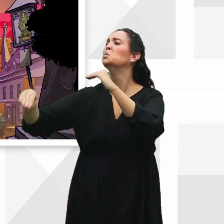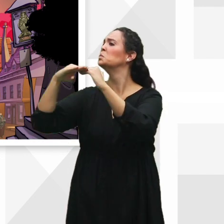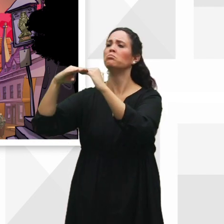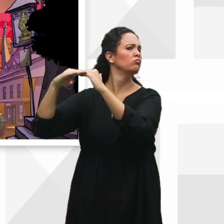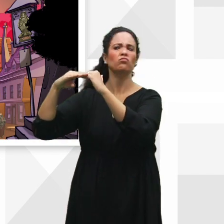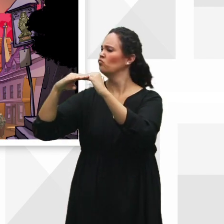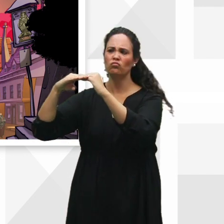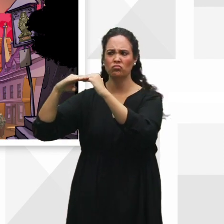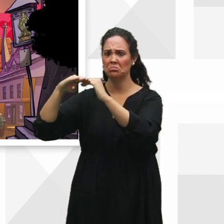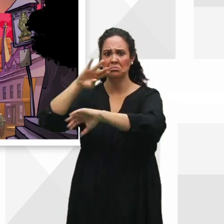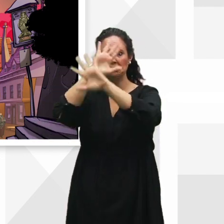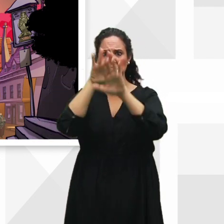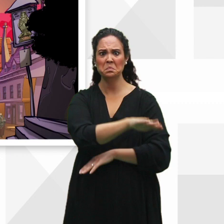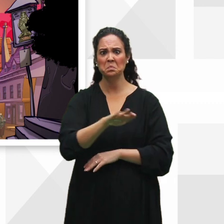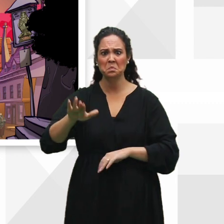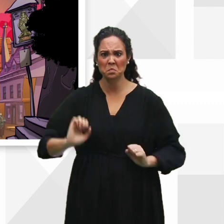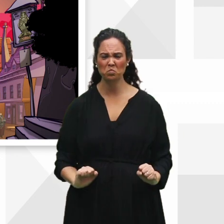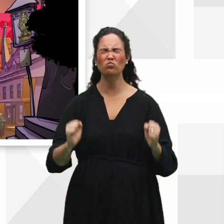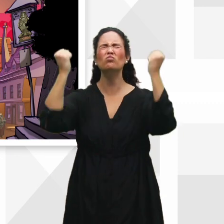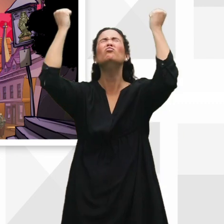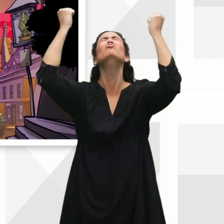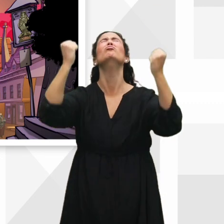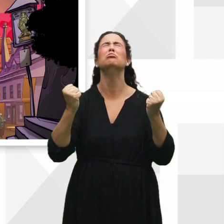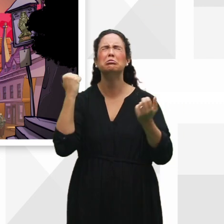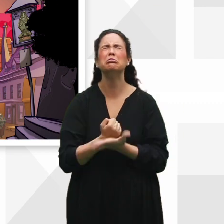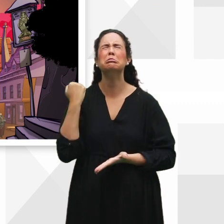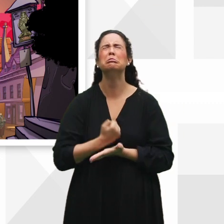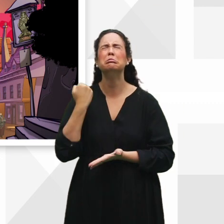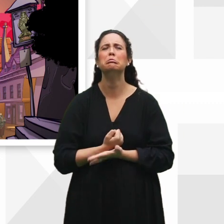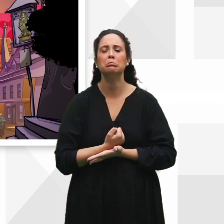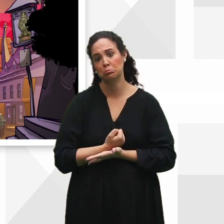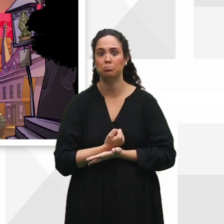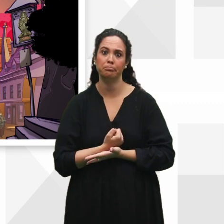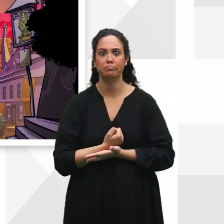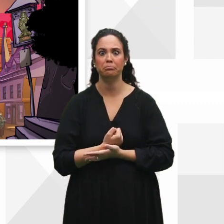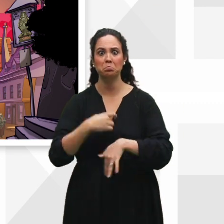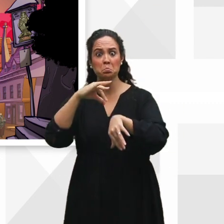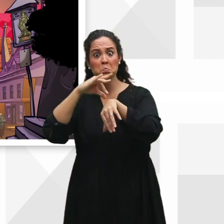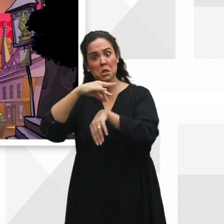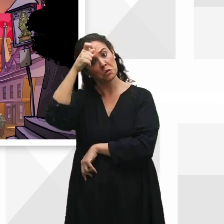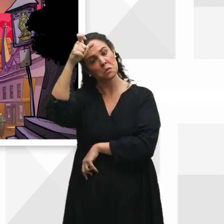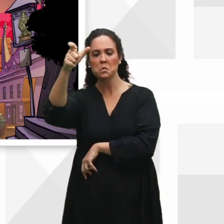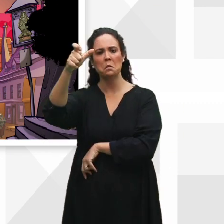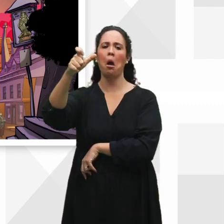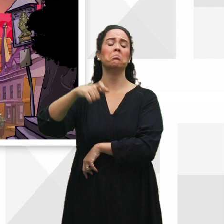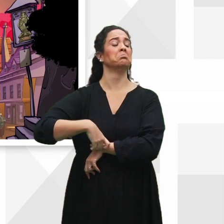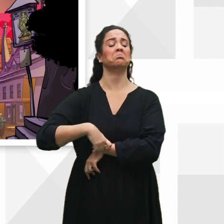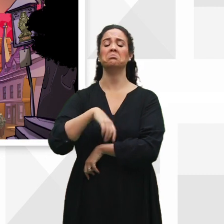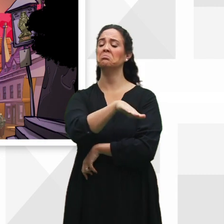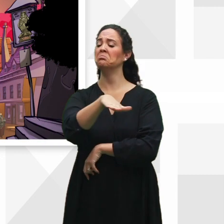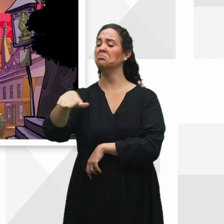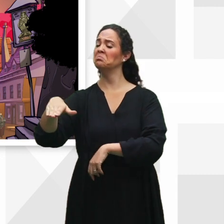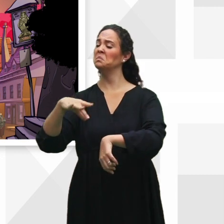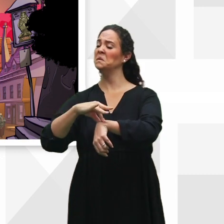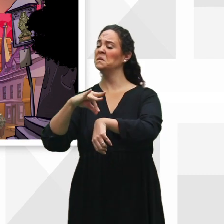enfureciendo a propósito a los pequeños deportistas. El médico del pueblo ni siquiera se preocupaba por el